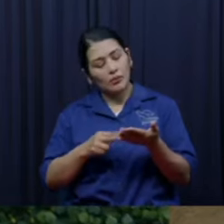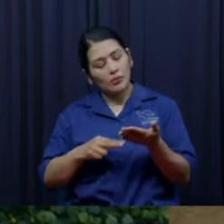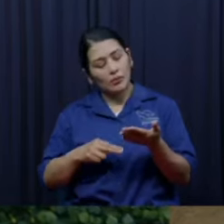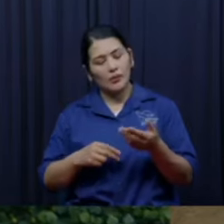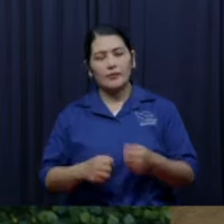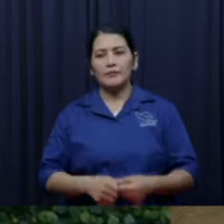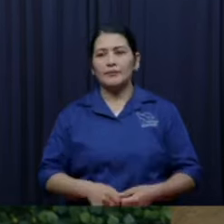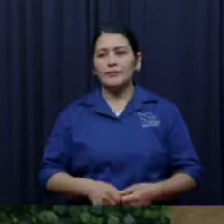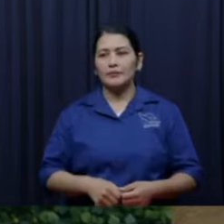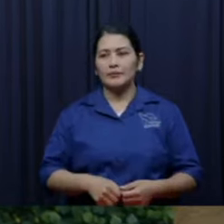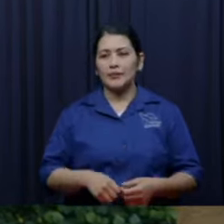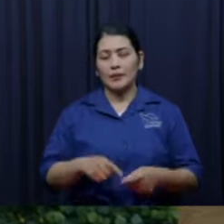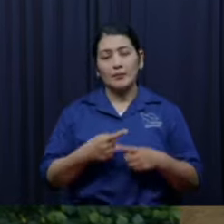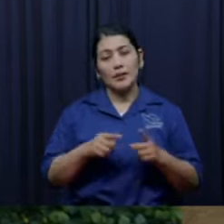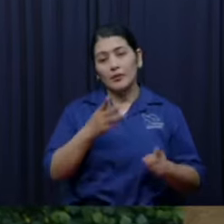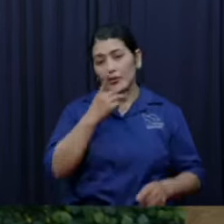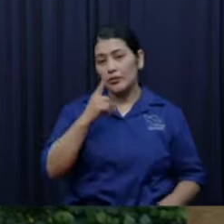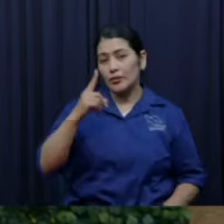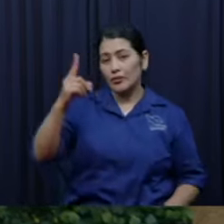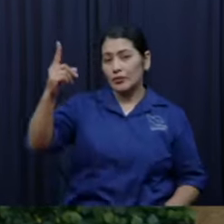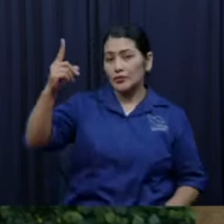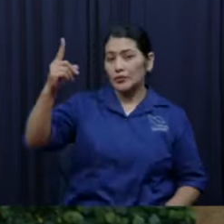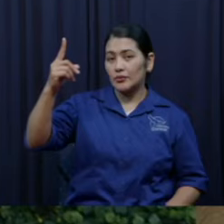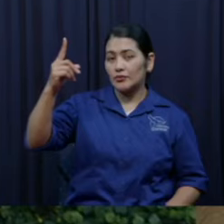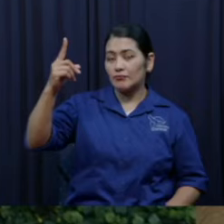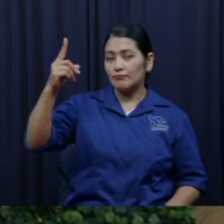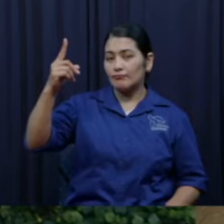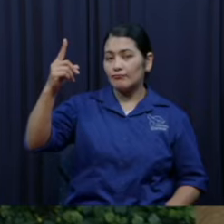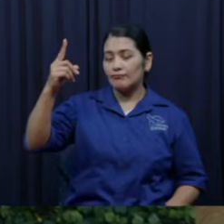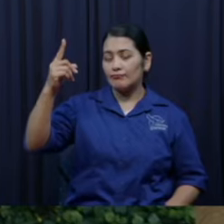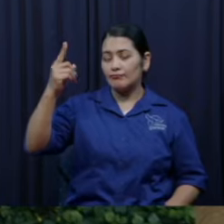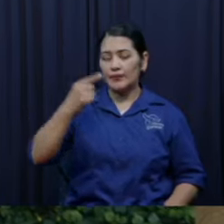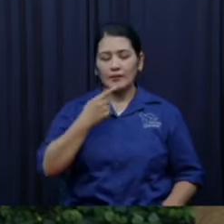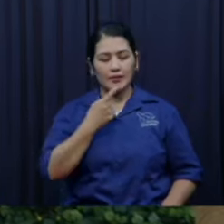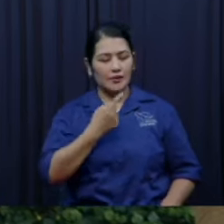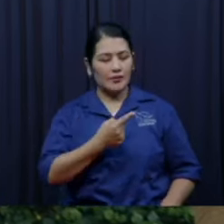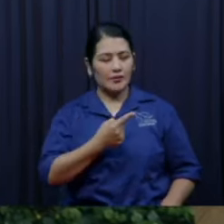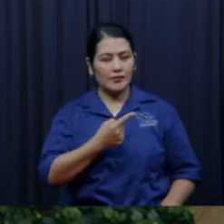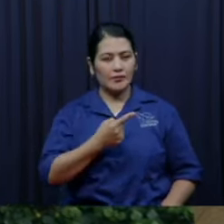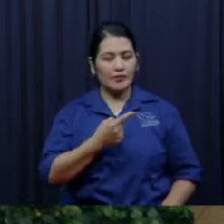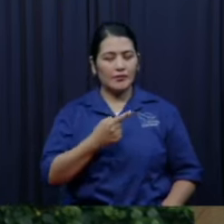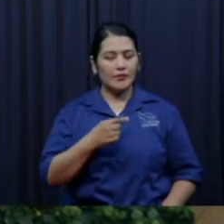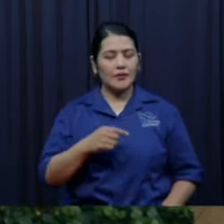hasta que Dios me habló y me dijo y tú como te pones cuando vas manejando